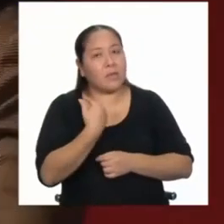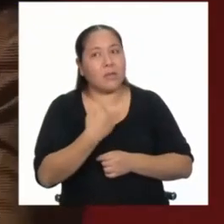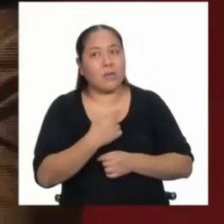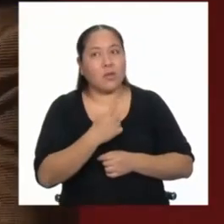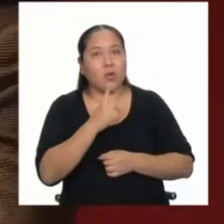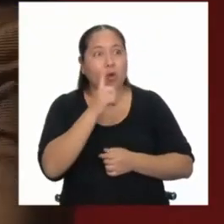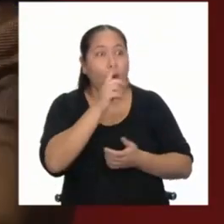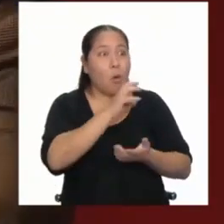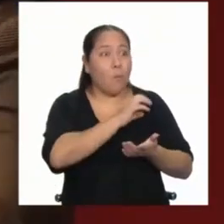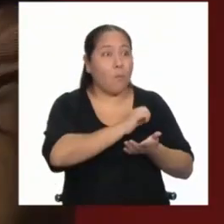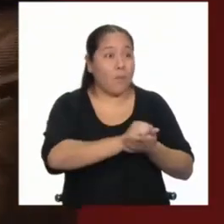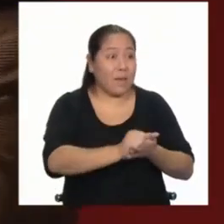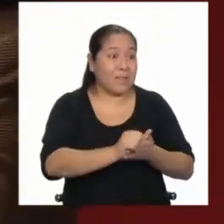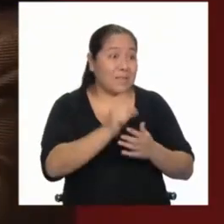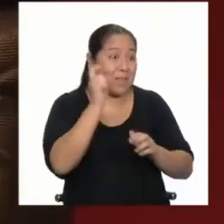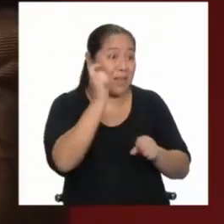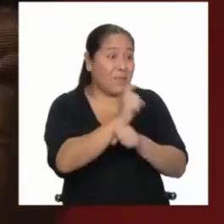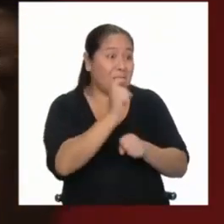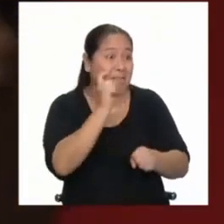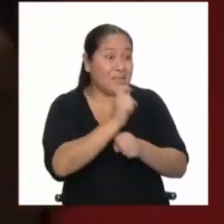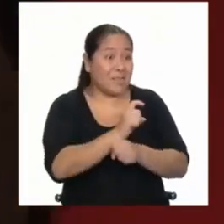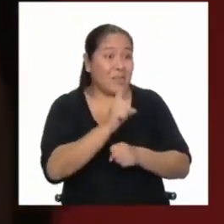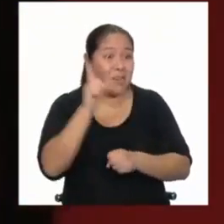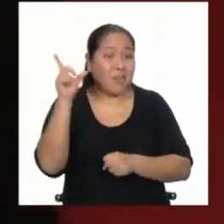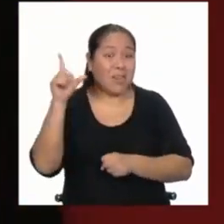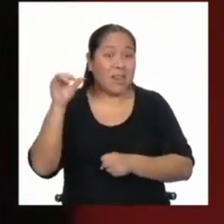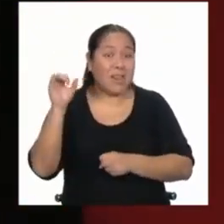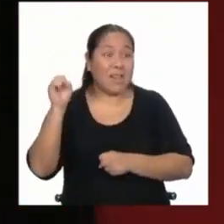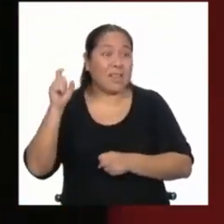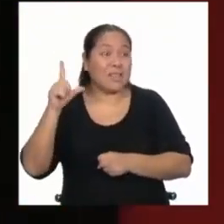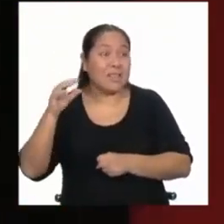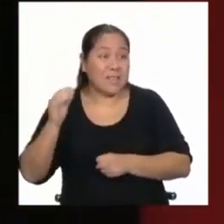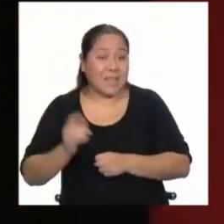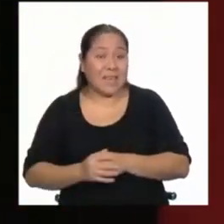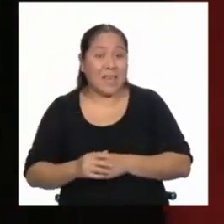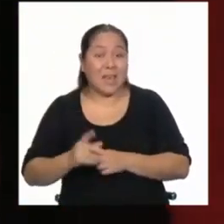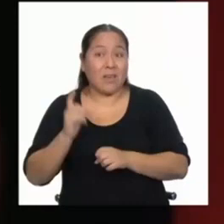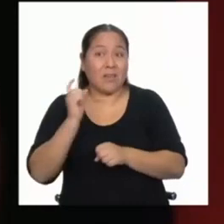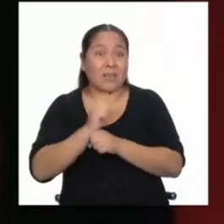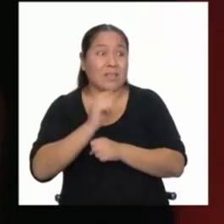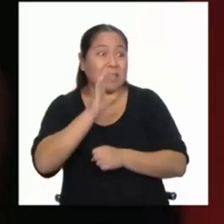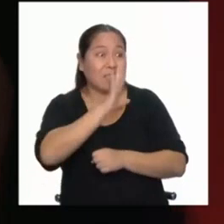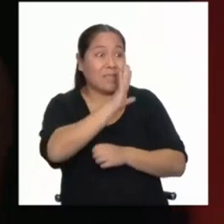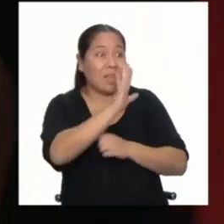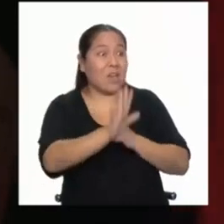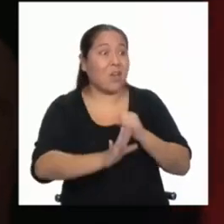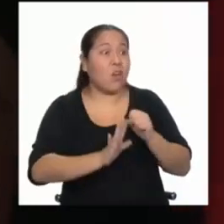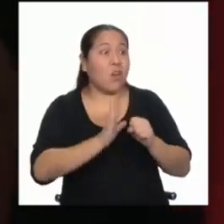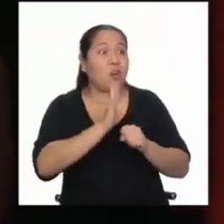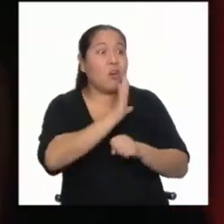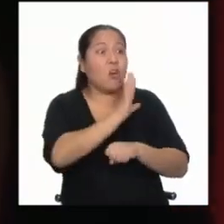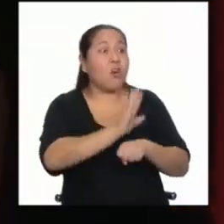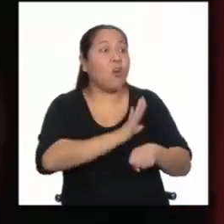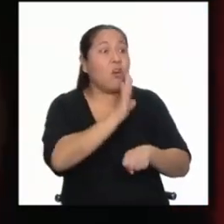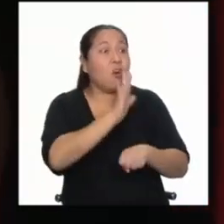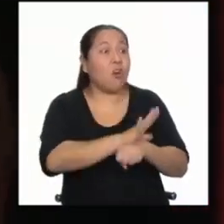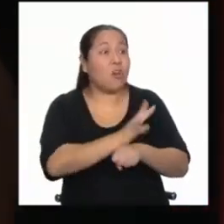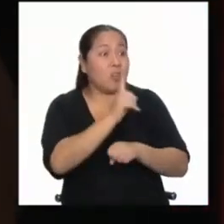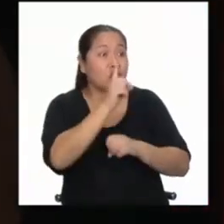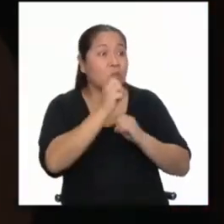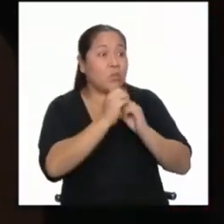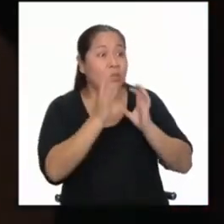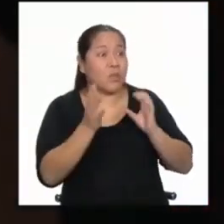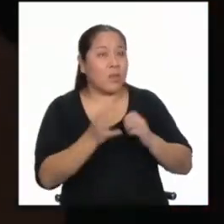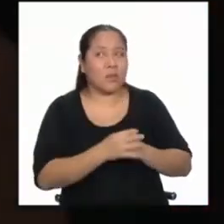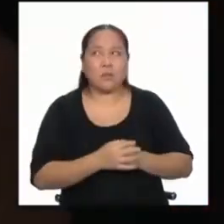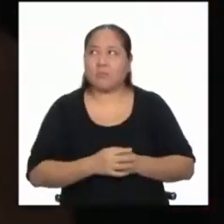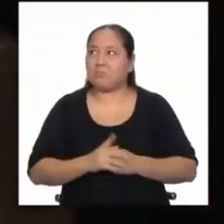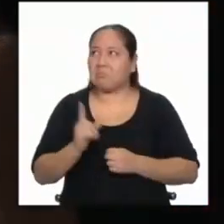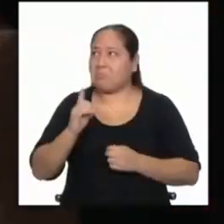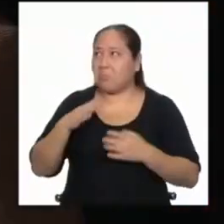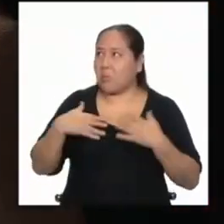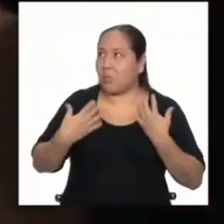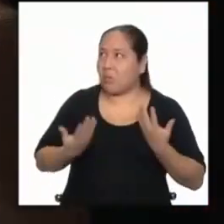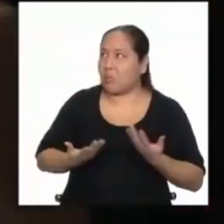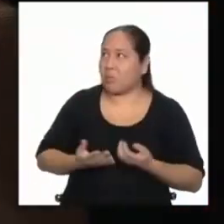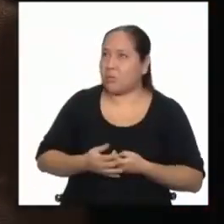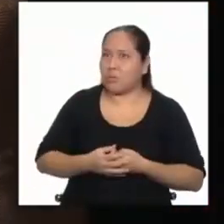vez, van a tener una capacitación con Leslie Feliciano, el coreógrafo este, cinco horas al día, se van a poner increíbles y me dijeron, no podemos.